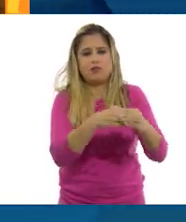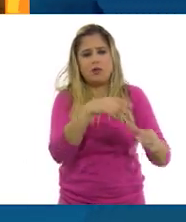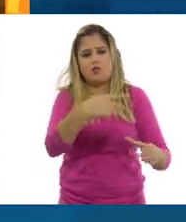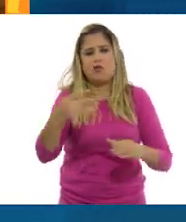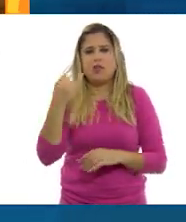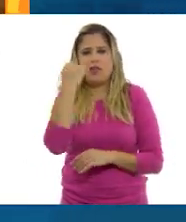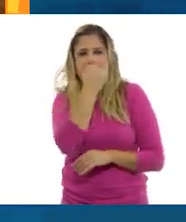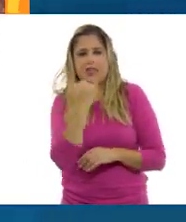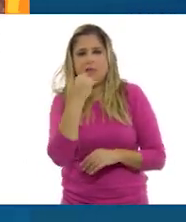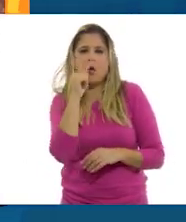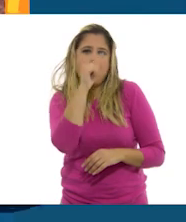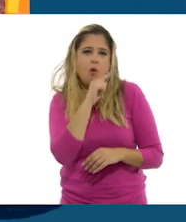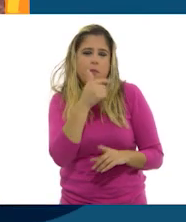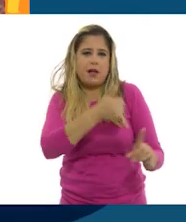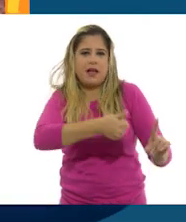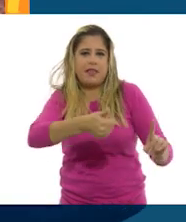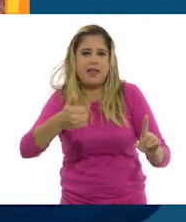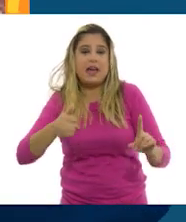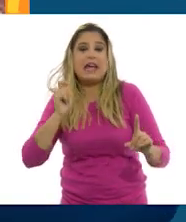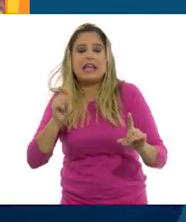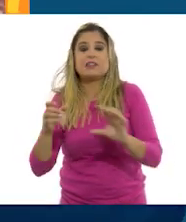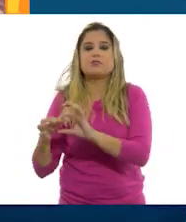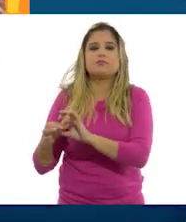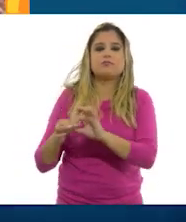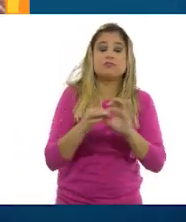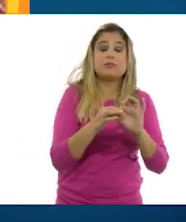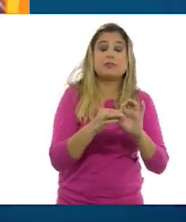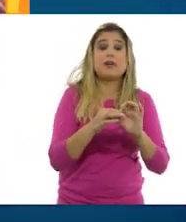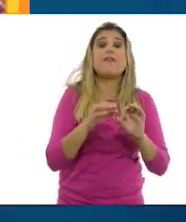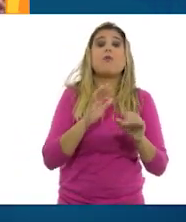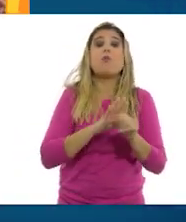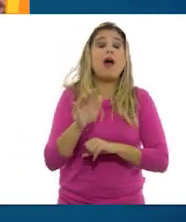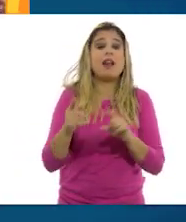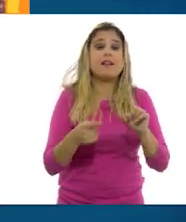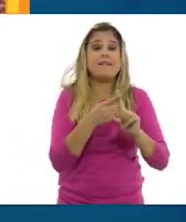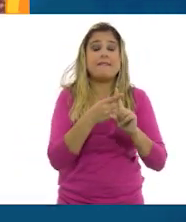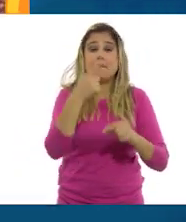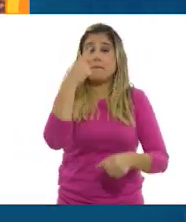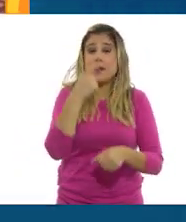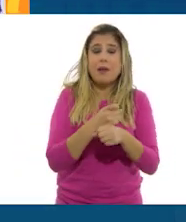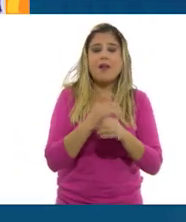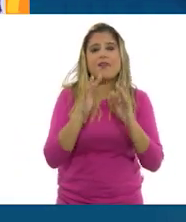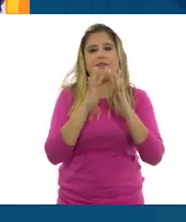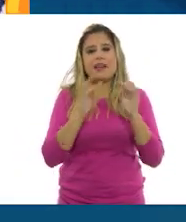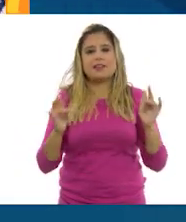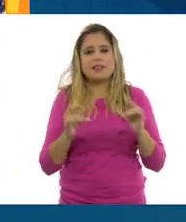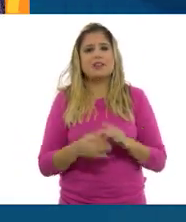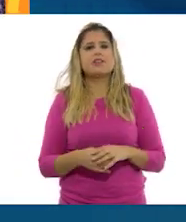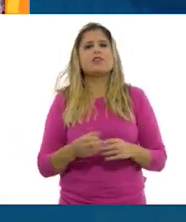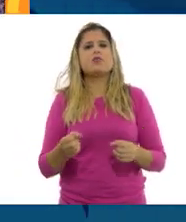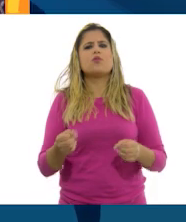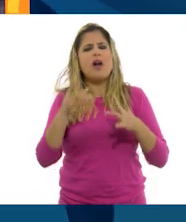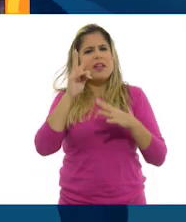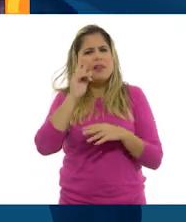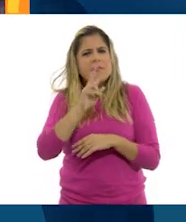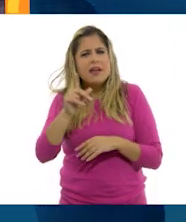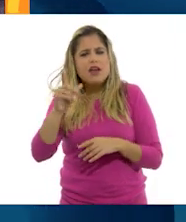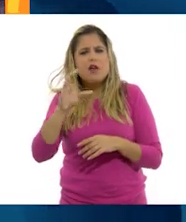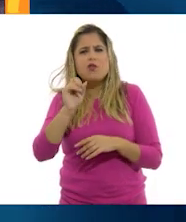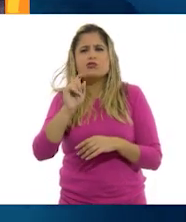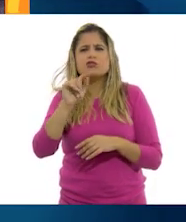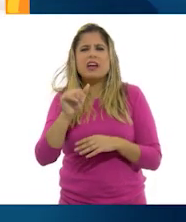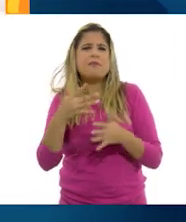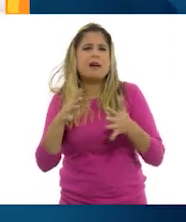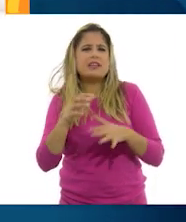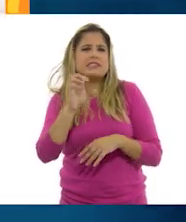pero la lengua que nos une es el francés. ¿Y cuántas diferentes etnias podemos encontrar en Costa de Marfil? Unas